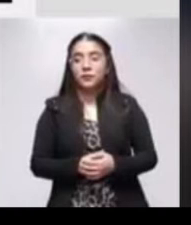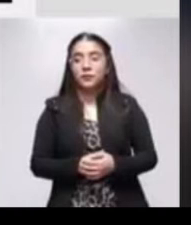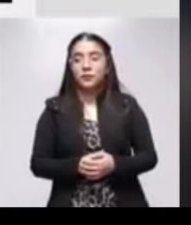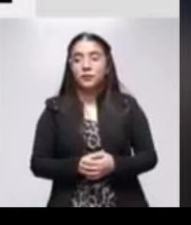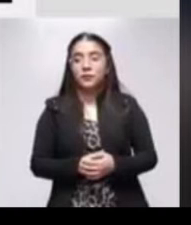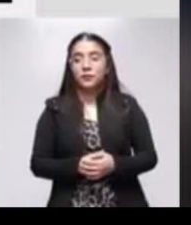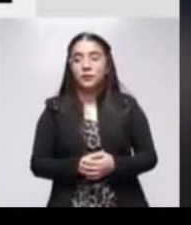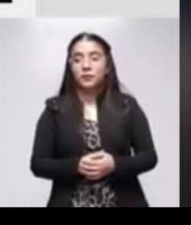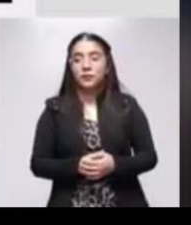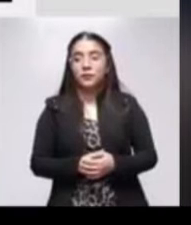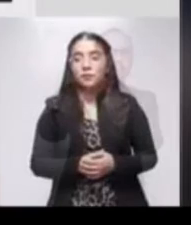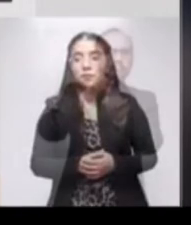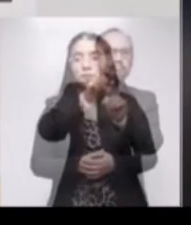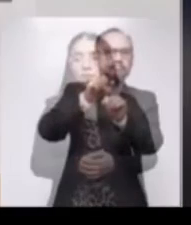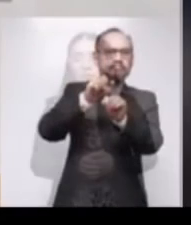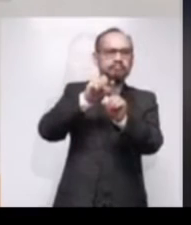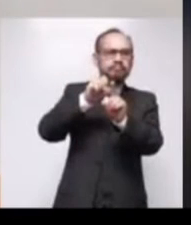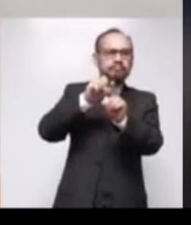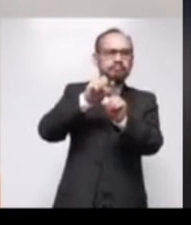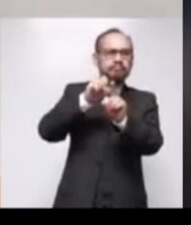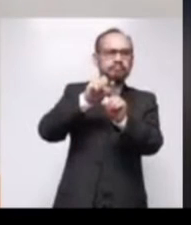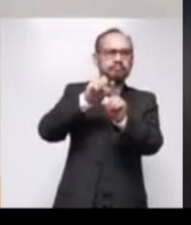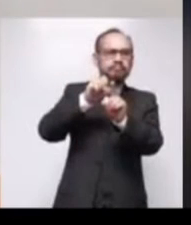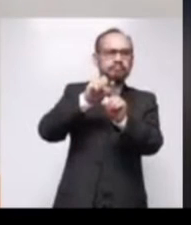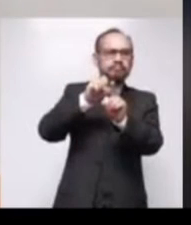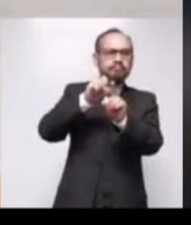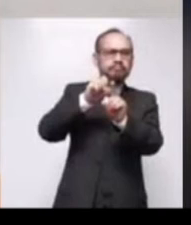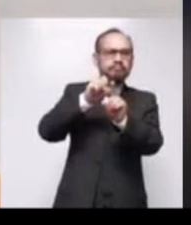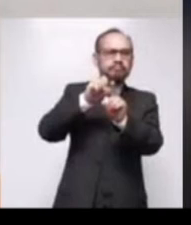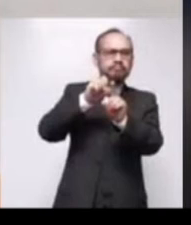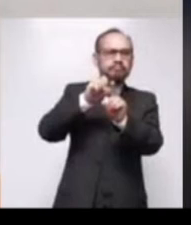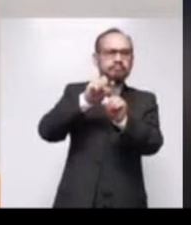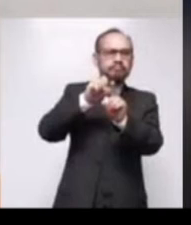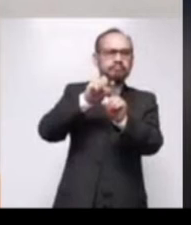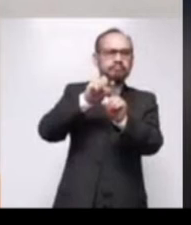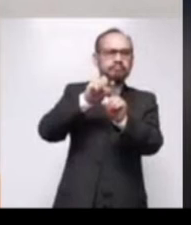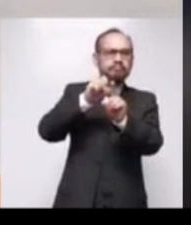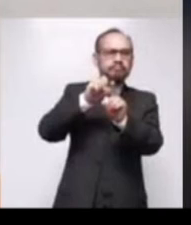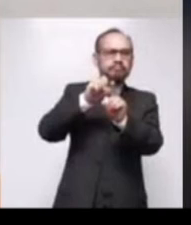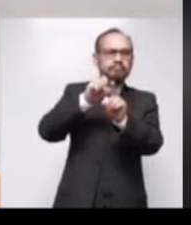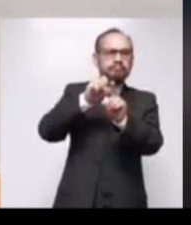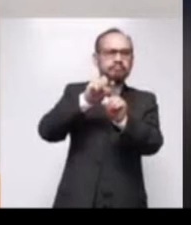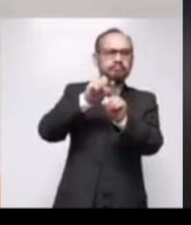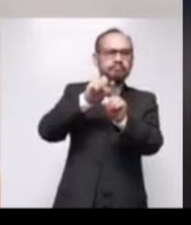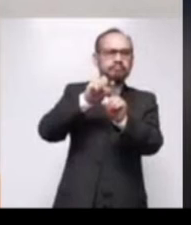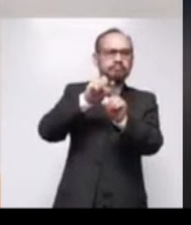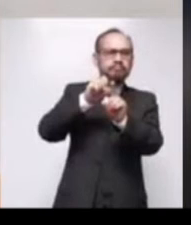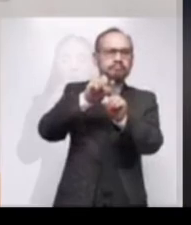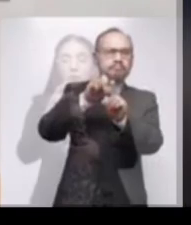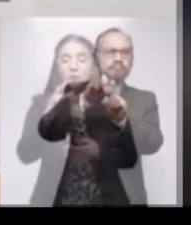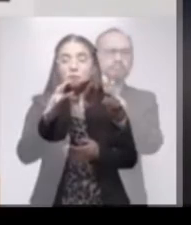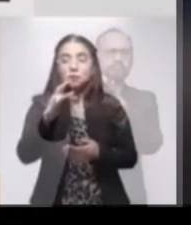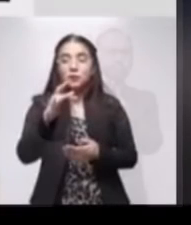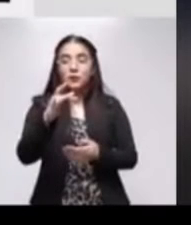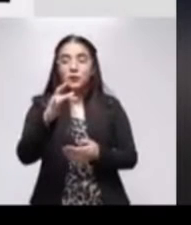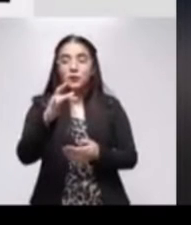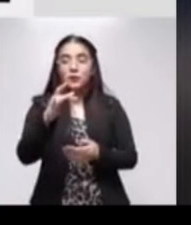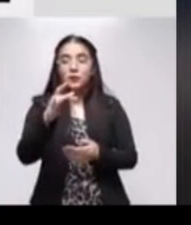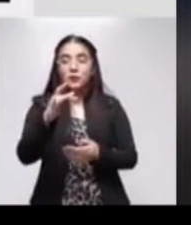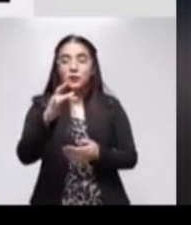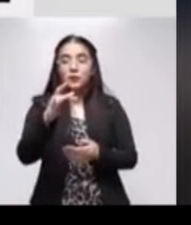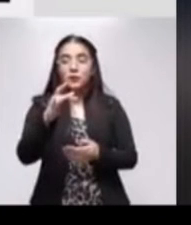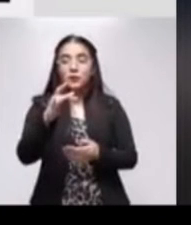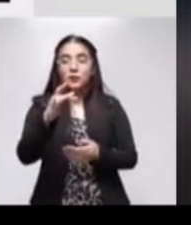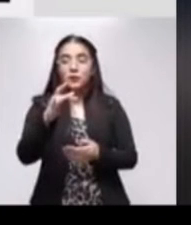oportunidades y entregar a los niños y jóvenes un país con mayores opciones de vida en igualdad y en equidad. Raúl Meneses